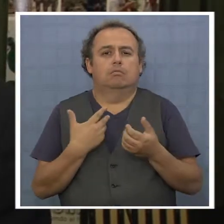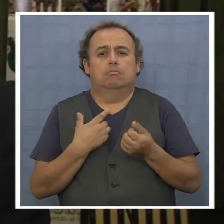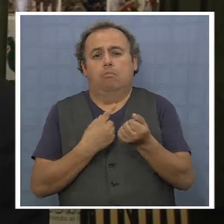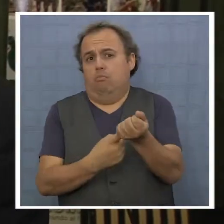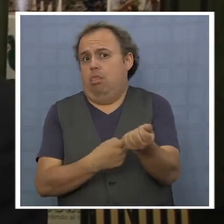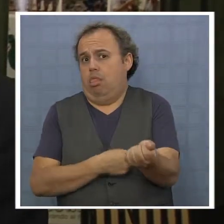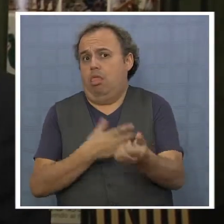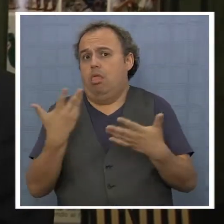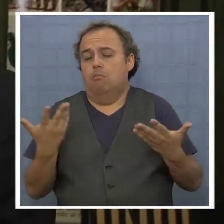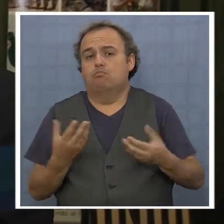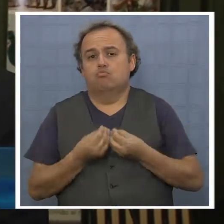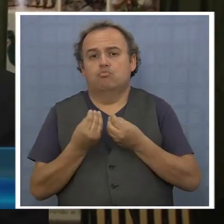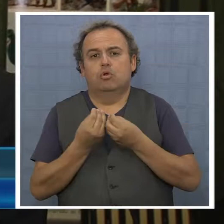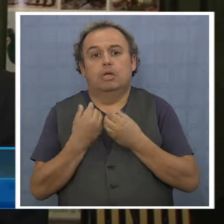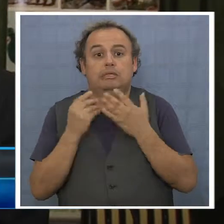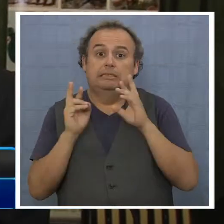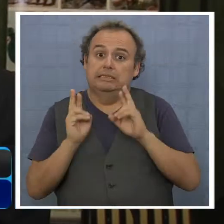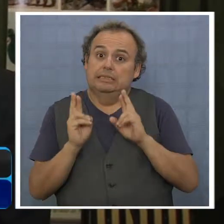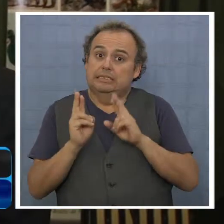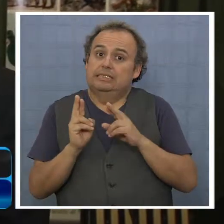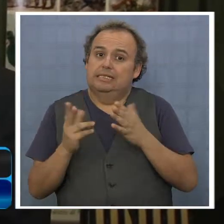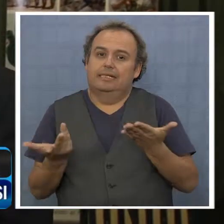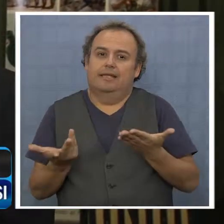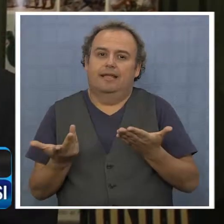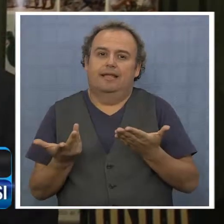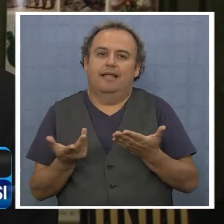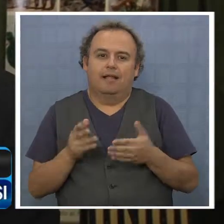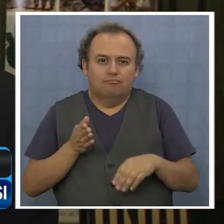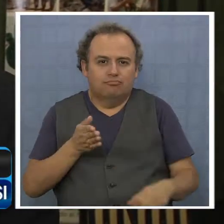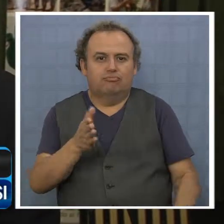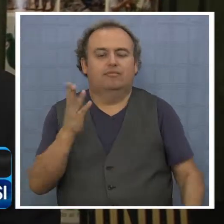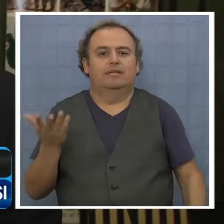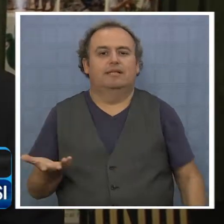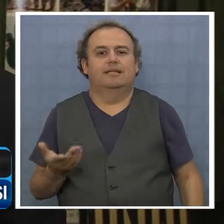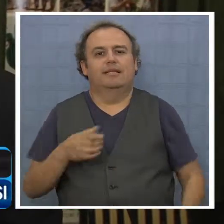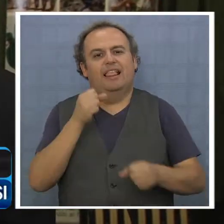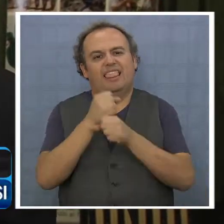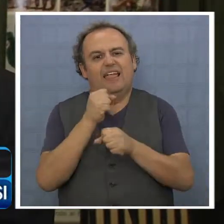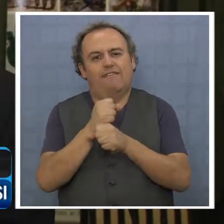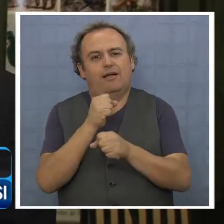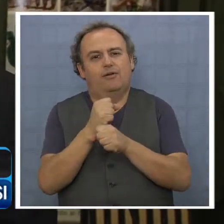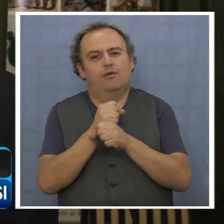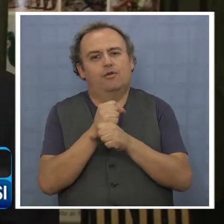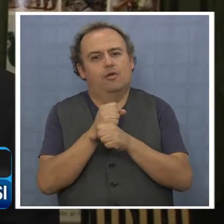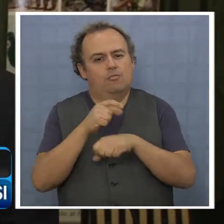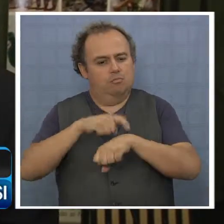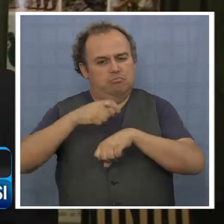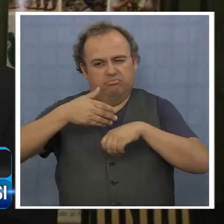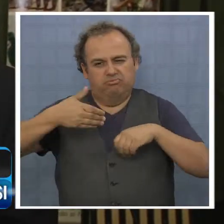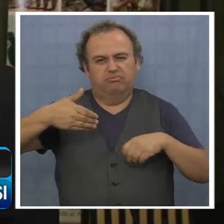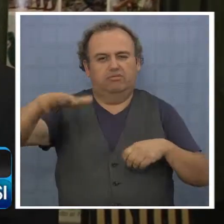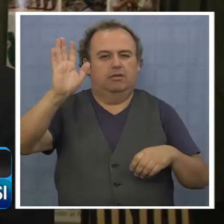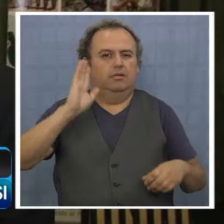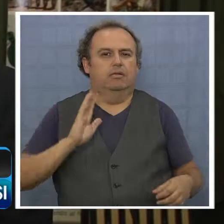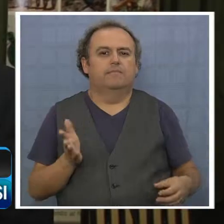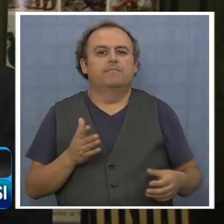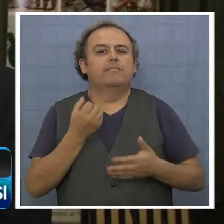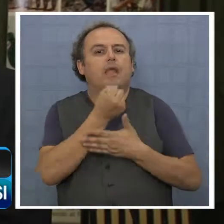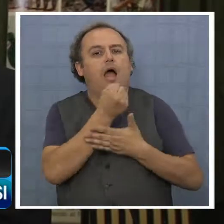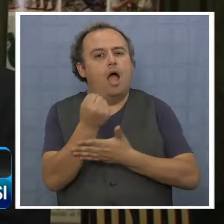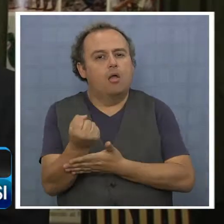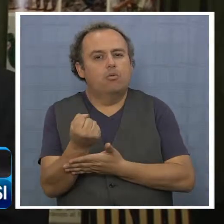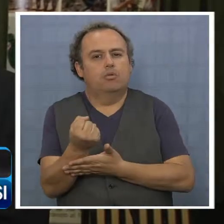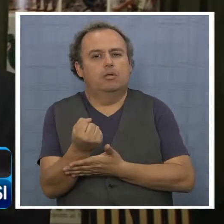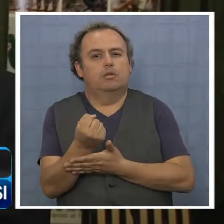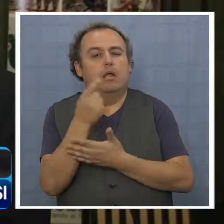data ya y que esperamos que sea también en la continuidad de trabajos también que se extiendan por mucho tiempo y que ayuden